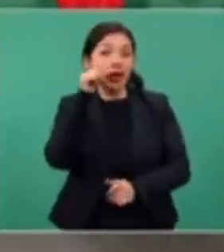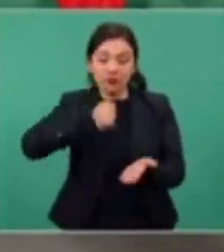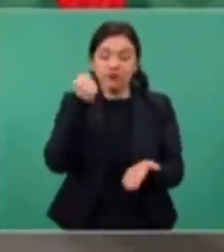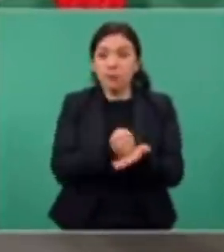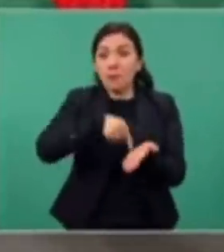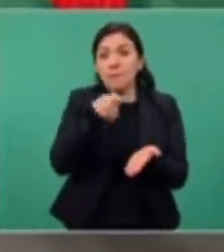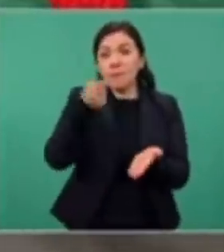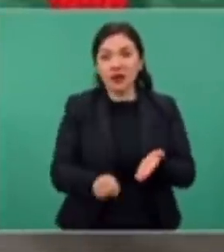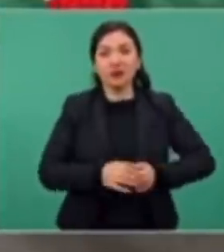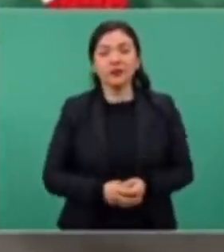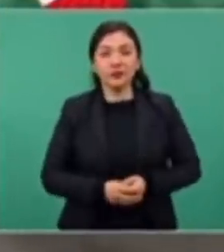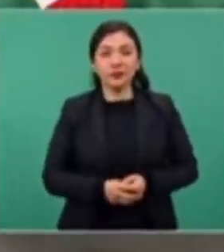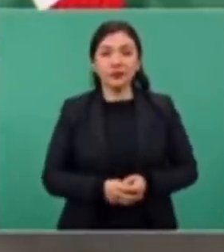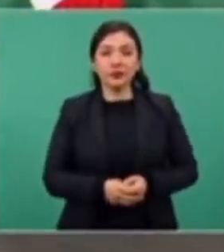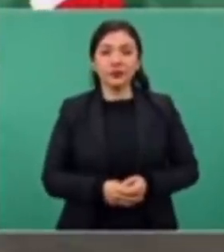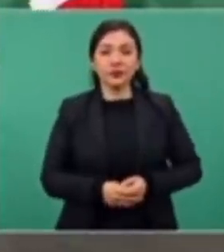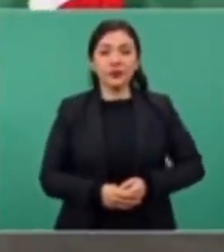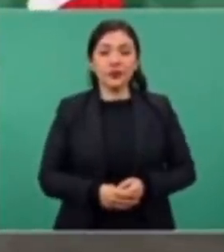ayer.